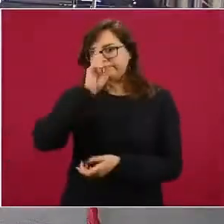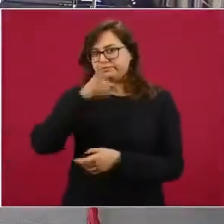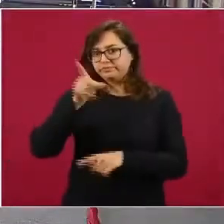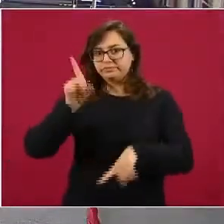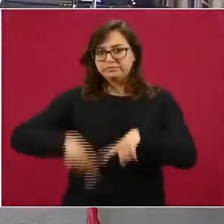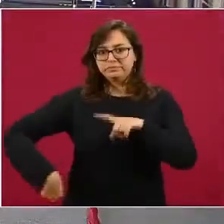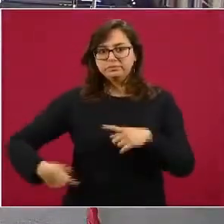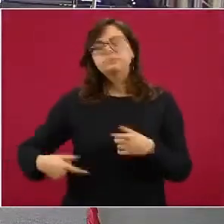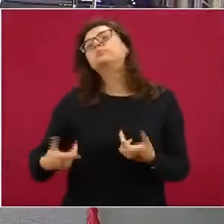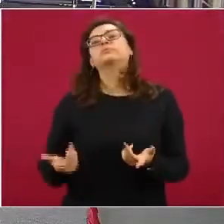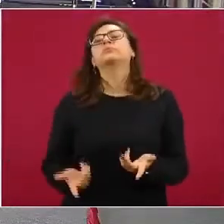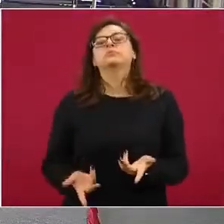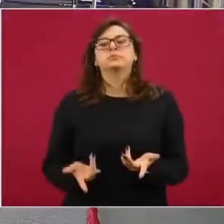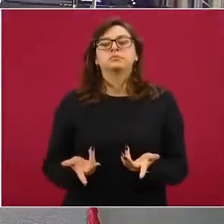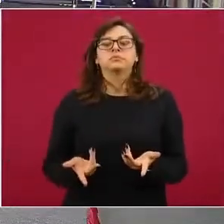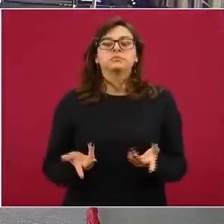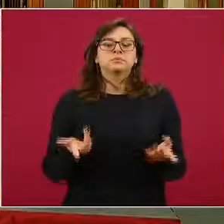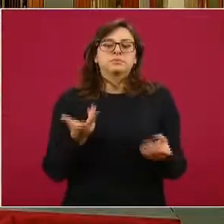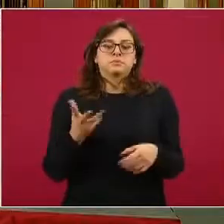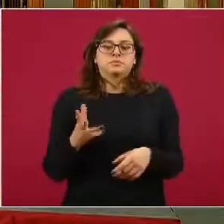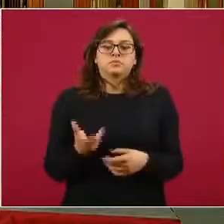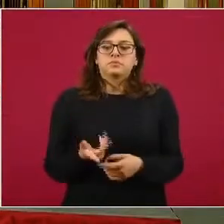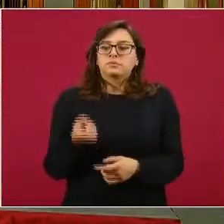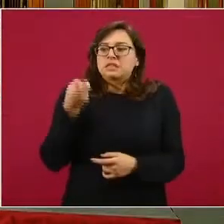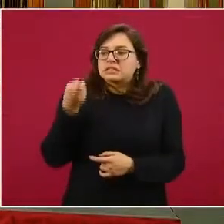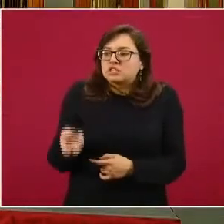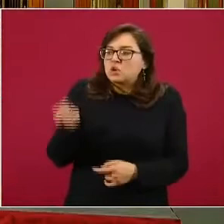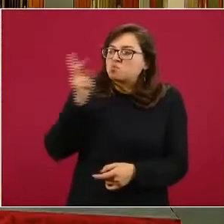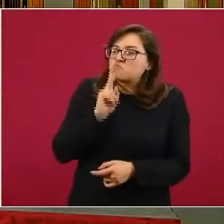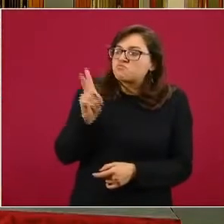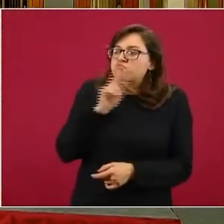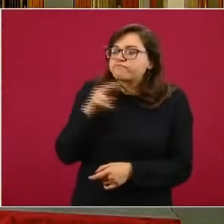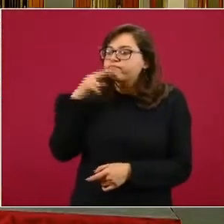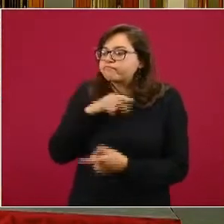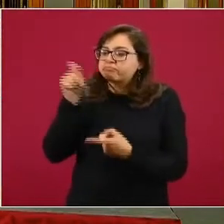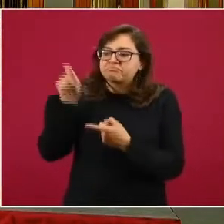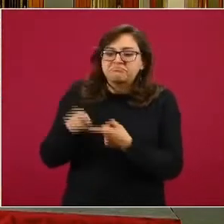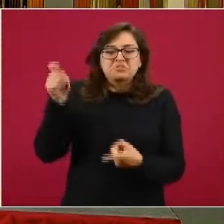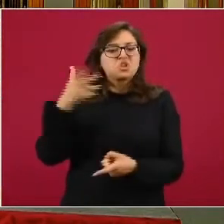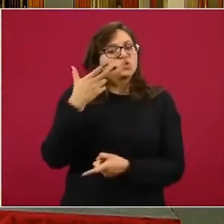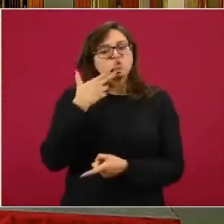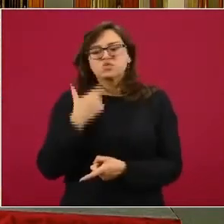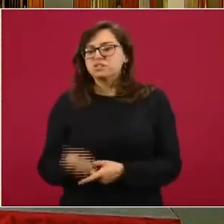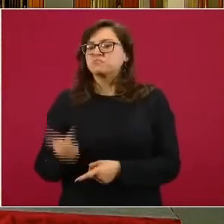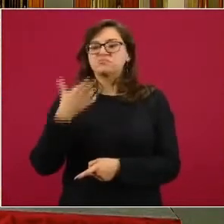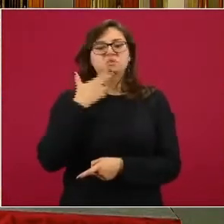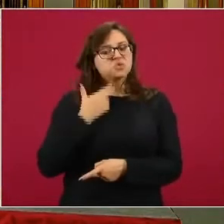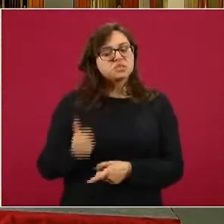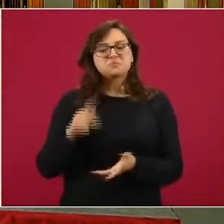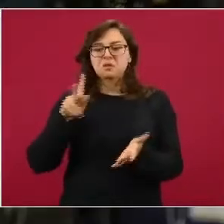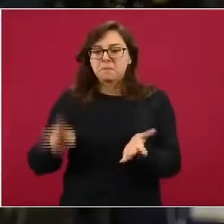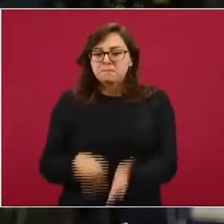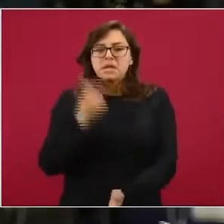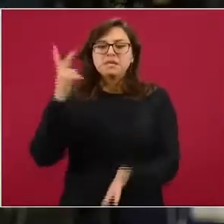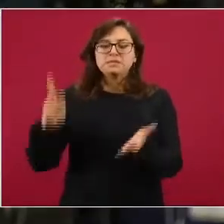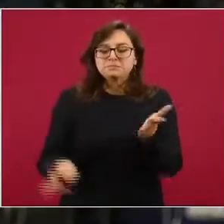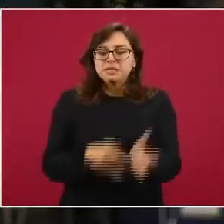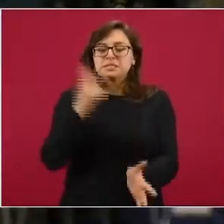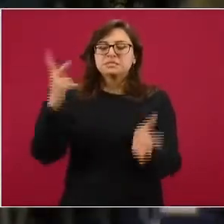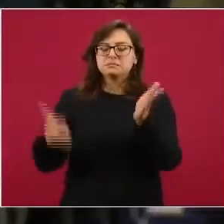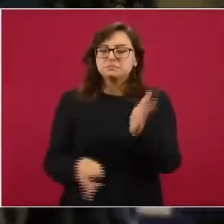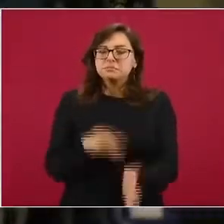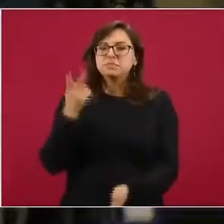otra es, ¿por qué? Si ya hay evidencia de que no sirven, ya la Secretaría ha dicho que no son